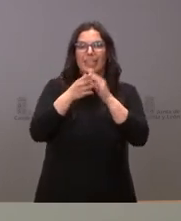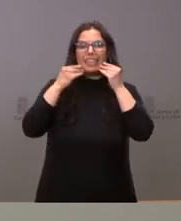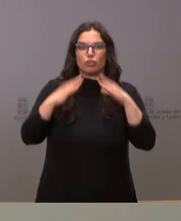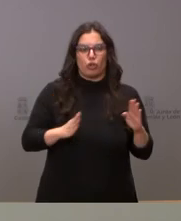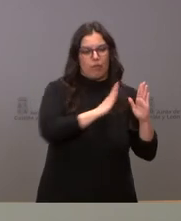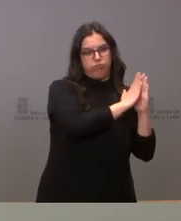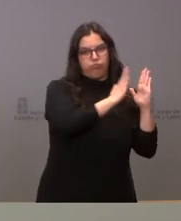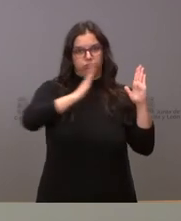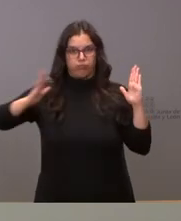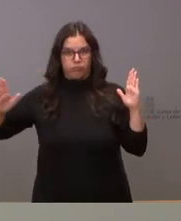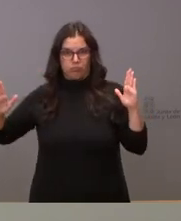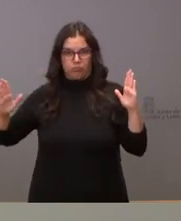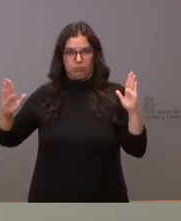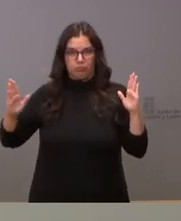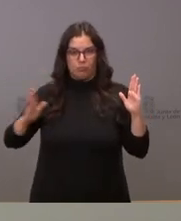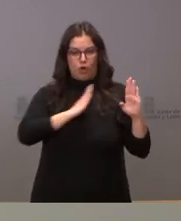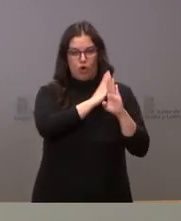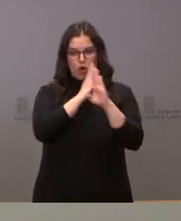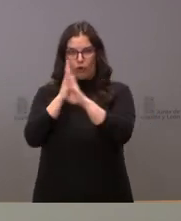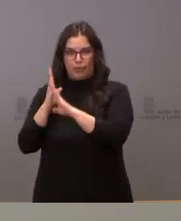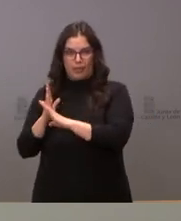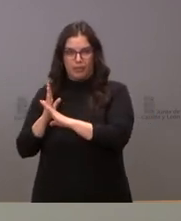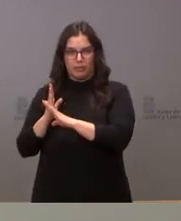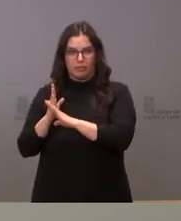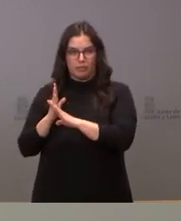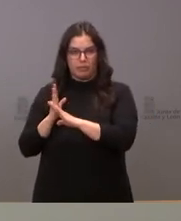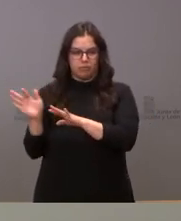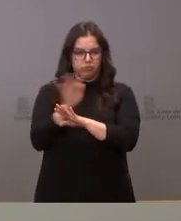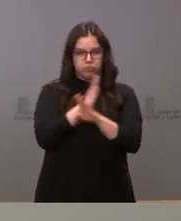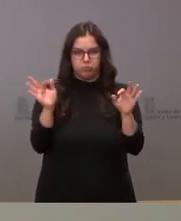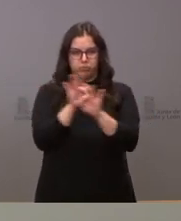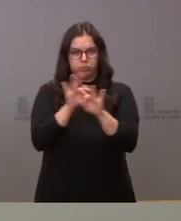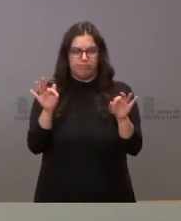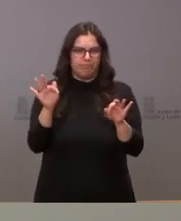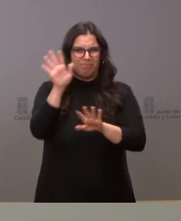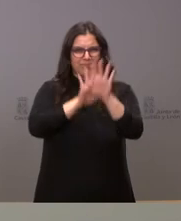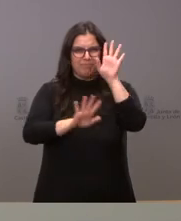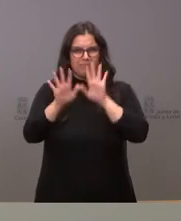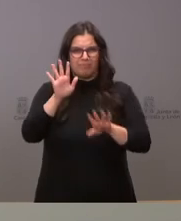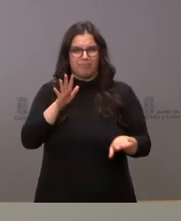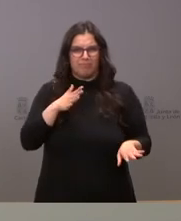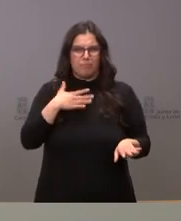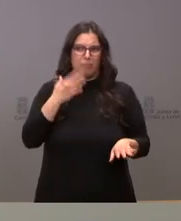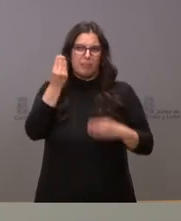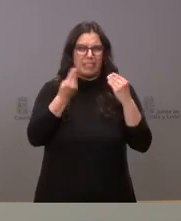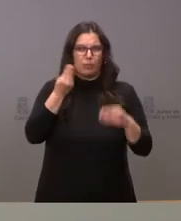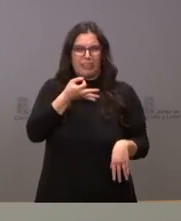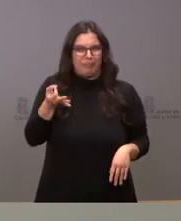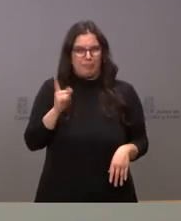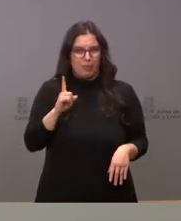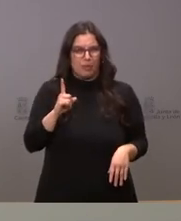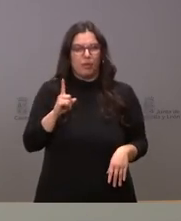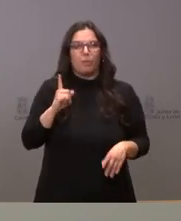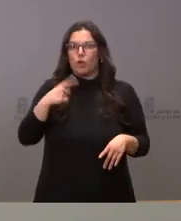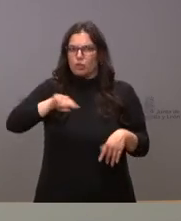historia y que esta se produzca de otra forma que pudiera resultar para los profesionales menos eficaz pero nosotros estamos abiertos